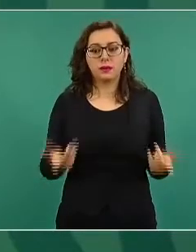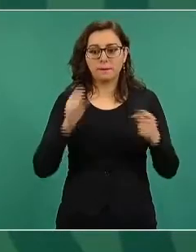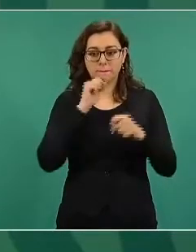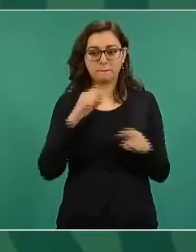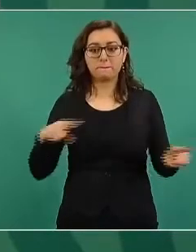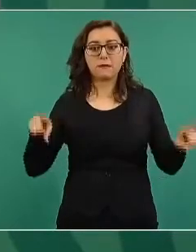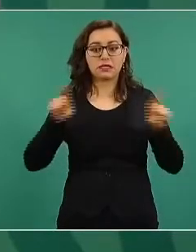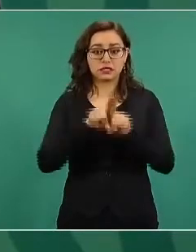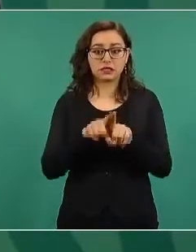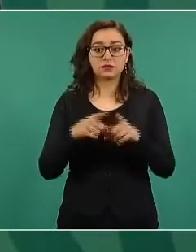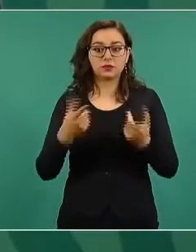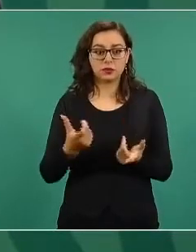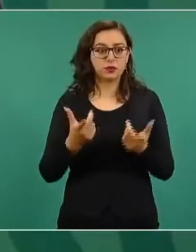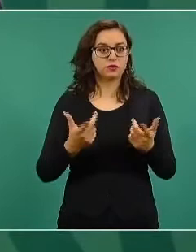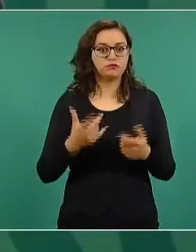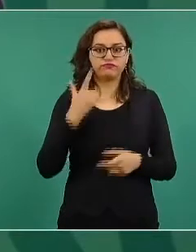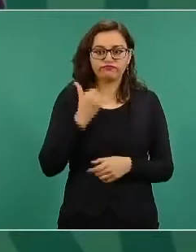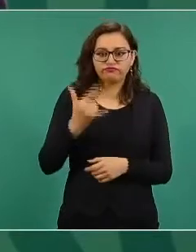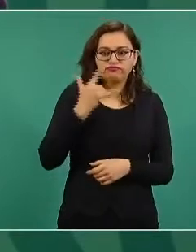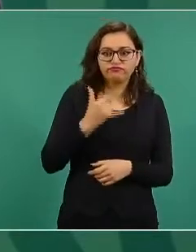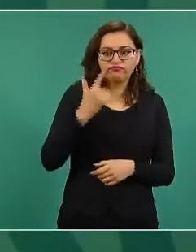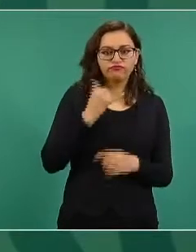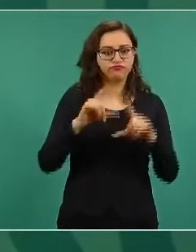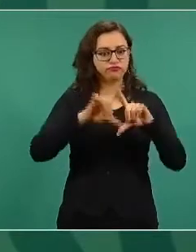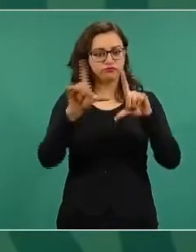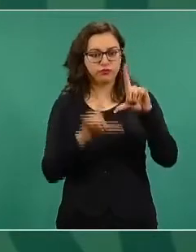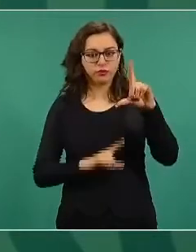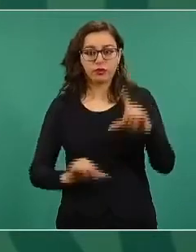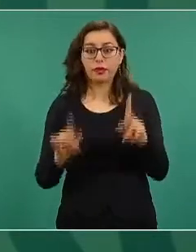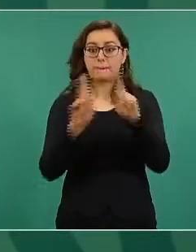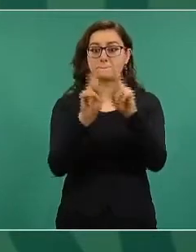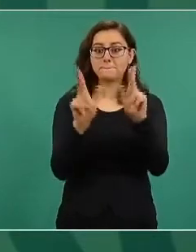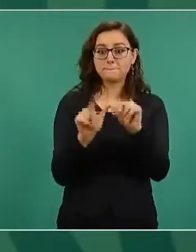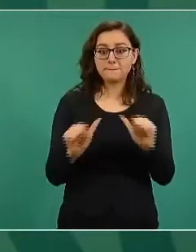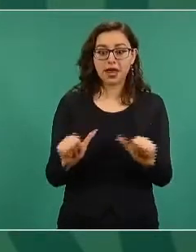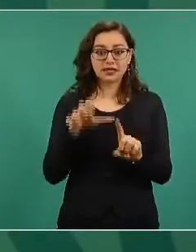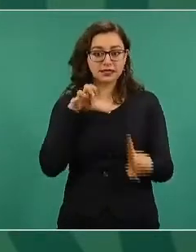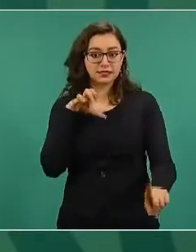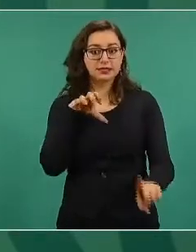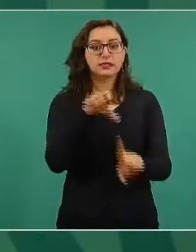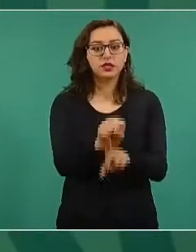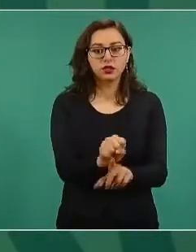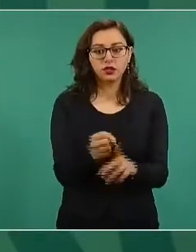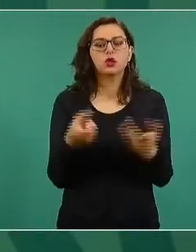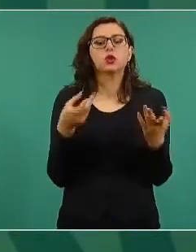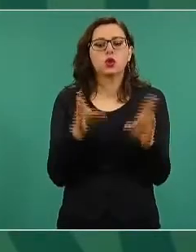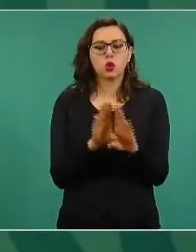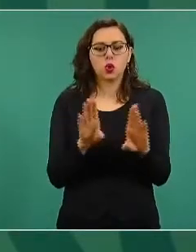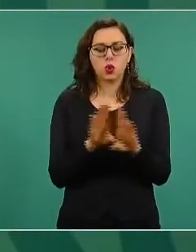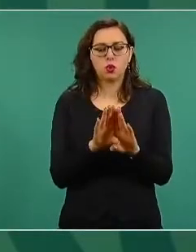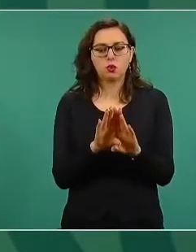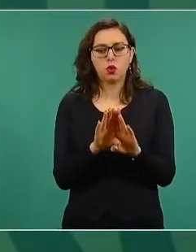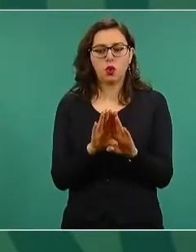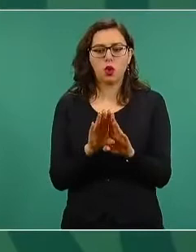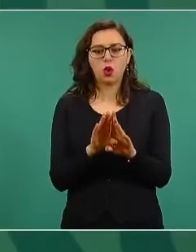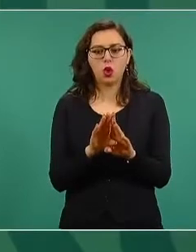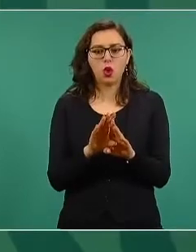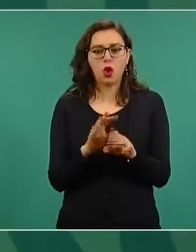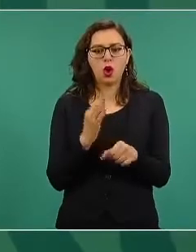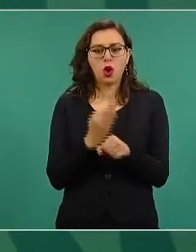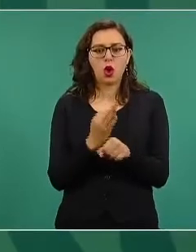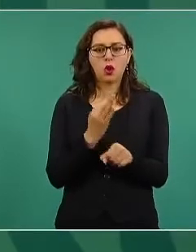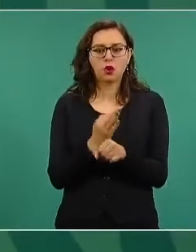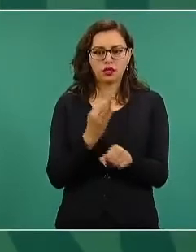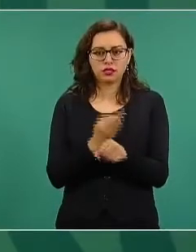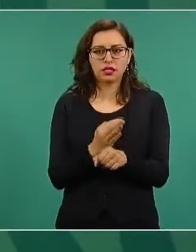paz en el país. Entonces, vamos a tratar sobre este tema.